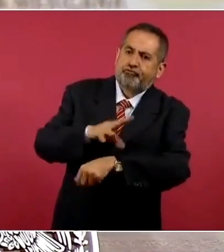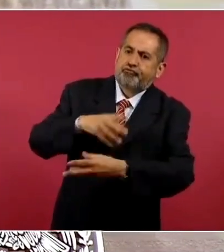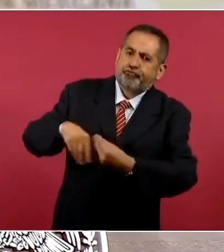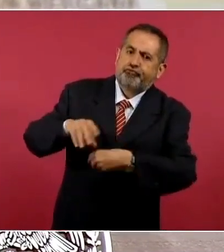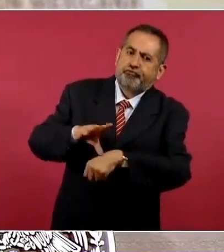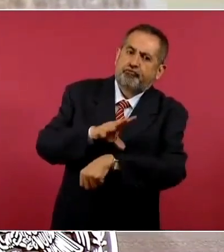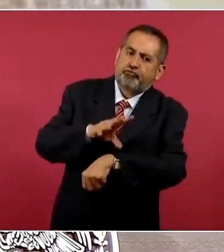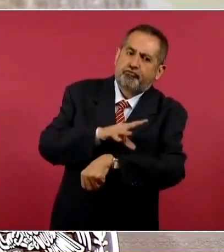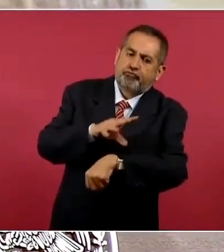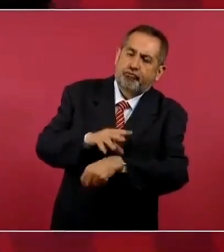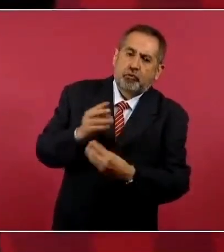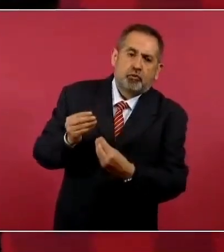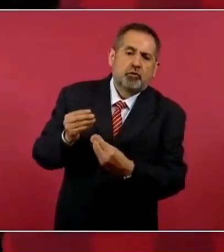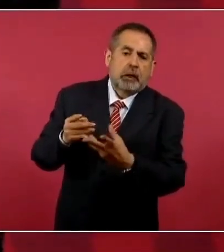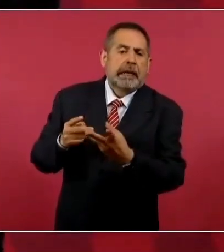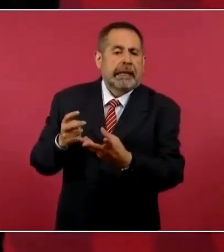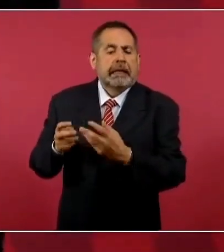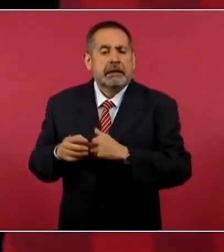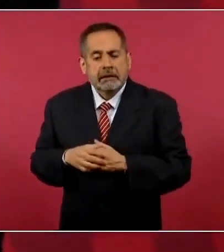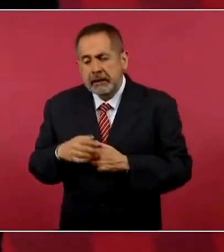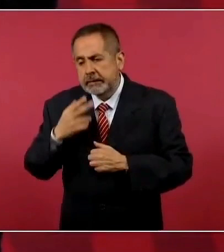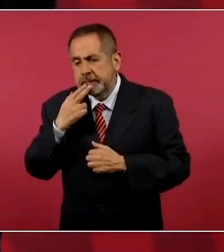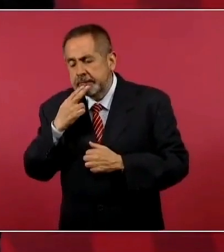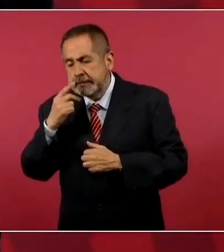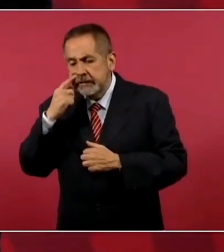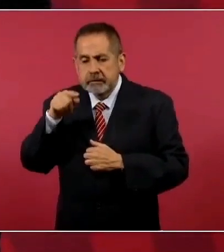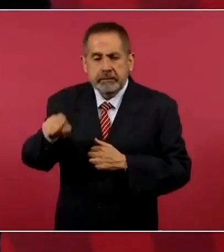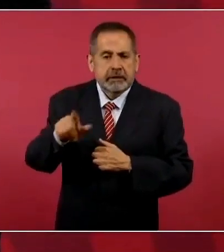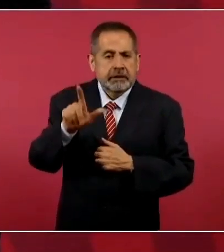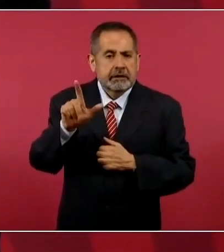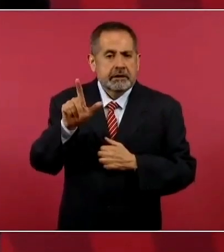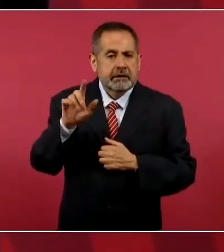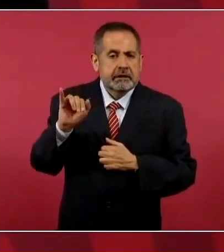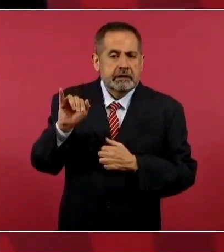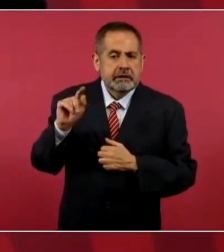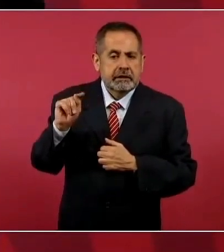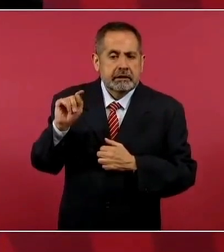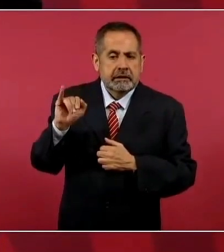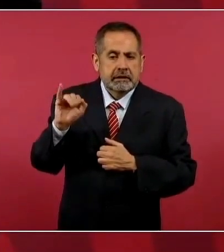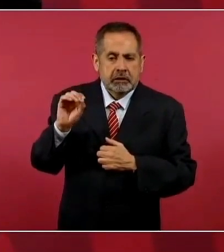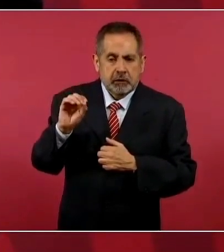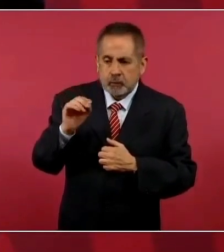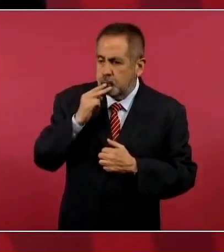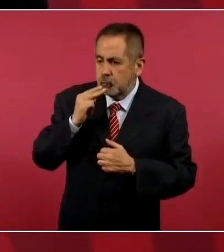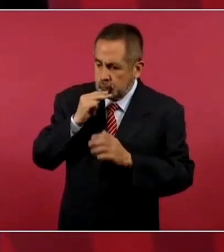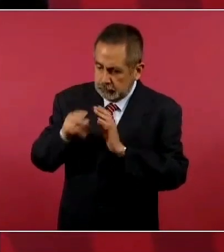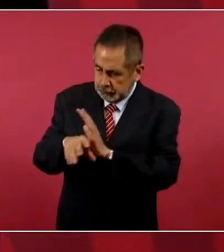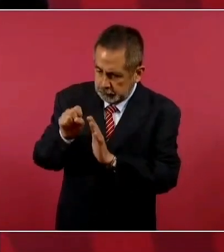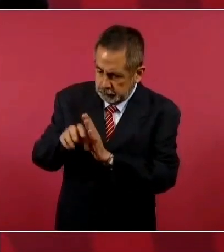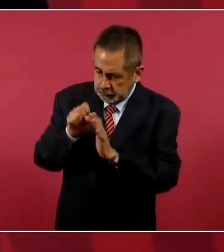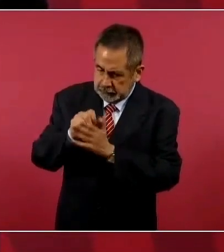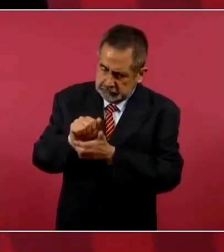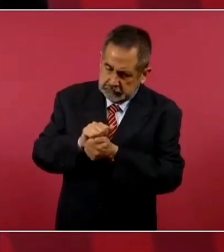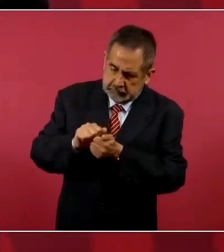se explote el litio, que se puedan crear